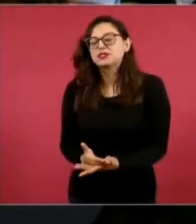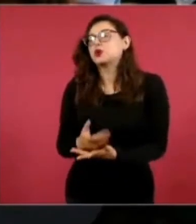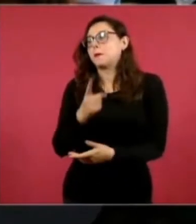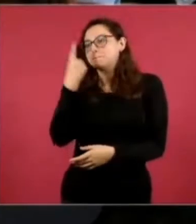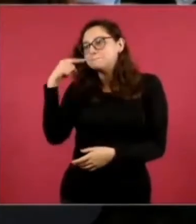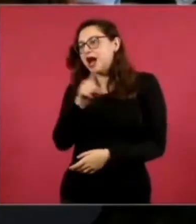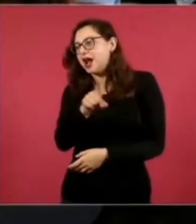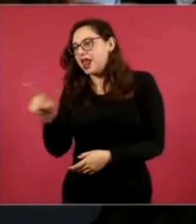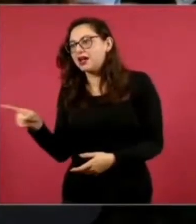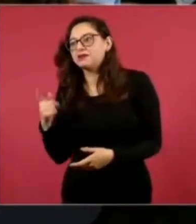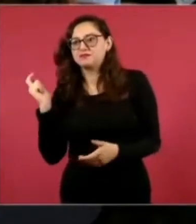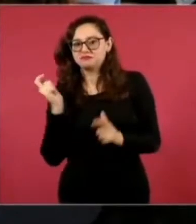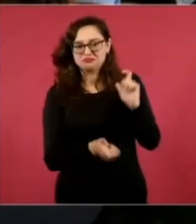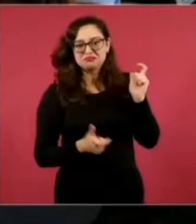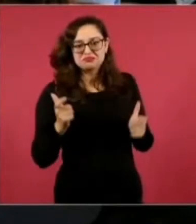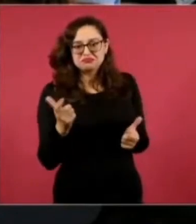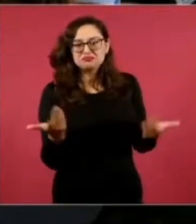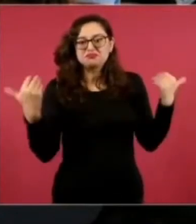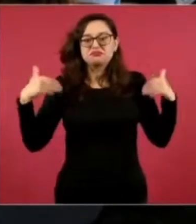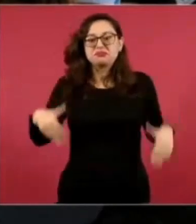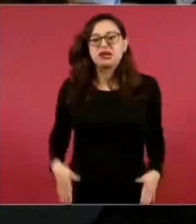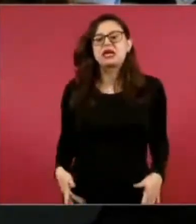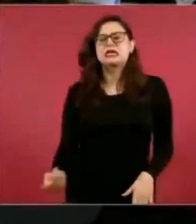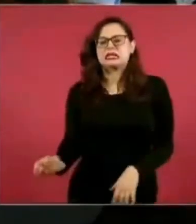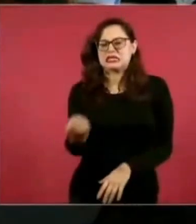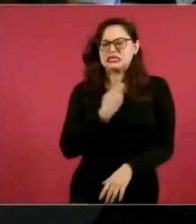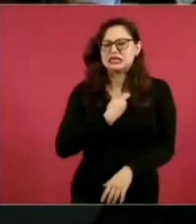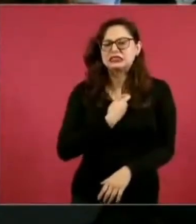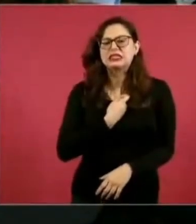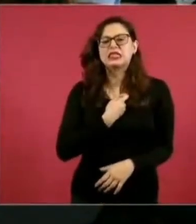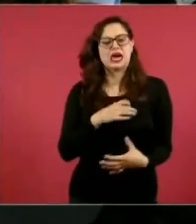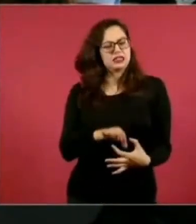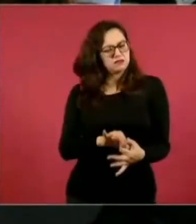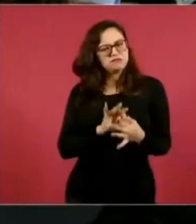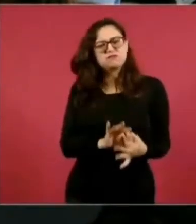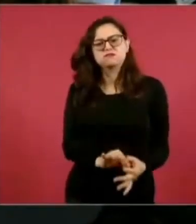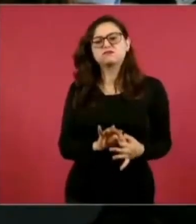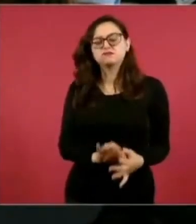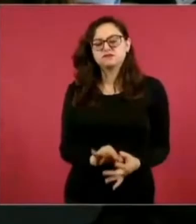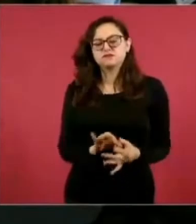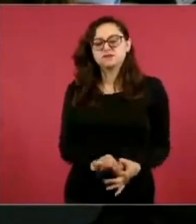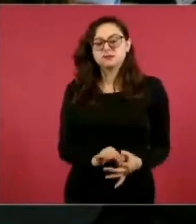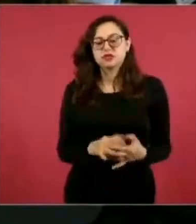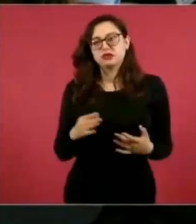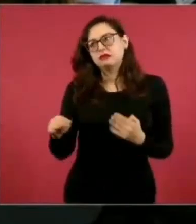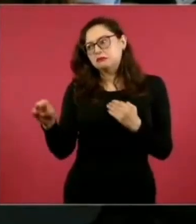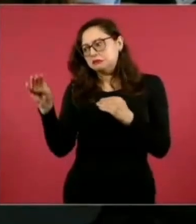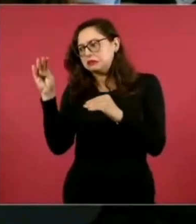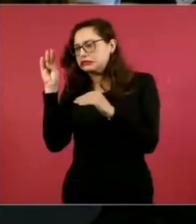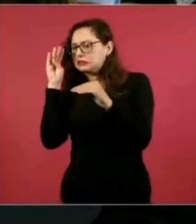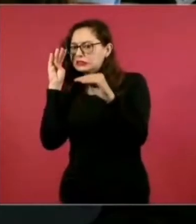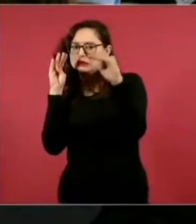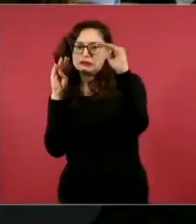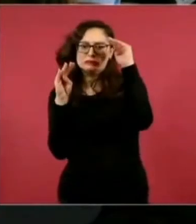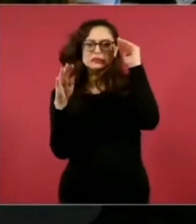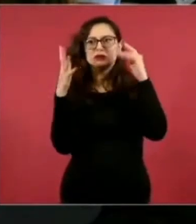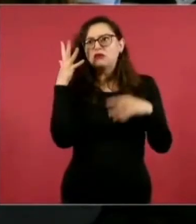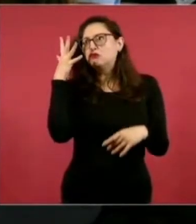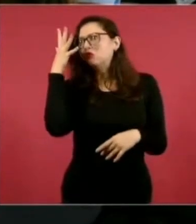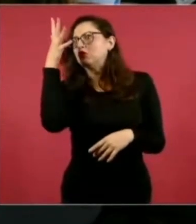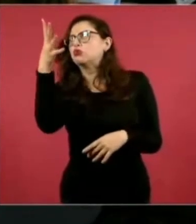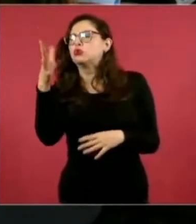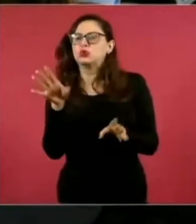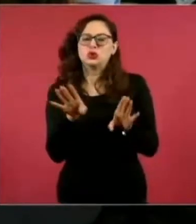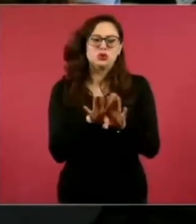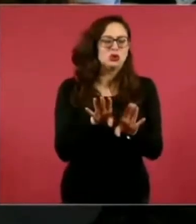visitantes, conservando su identidad, jamás perdiendo su identidad y ya no tener que pensar en un futuro que había